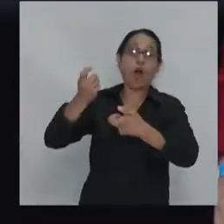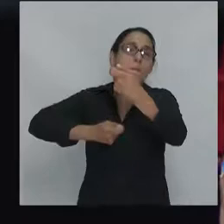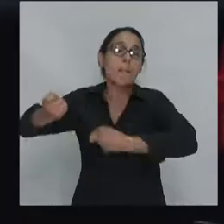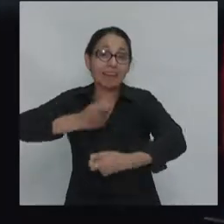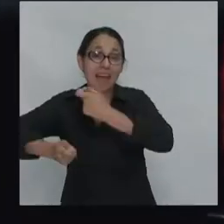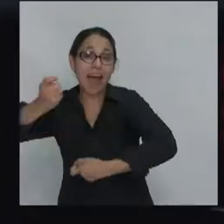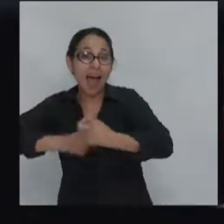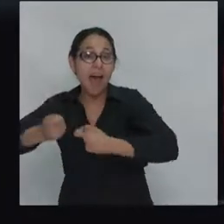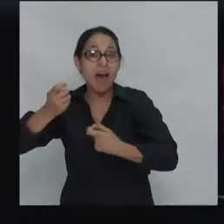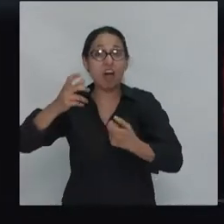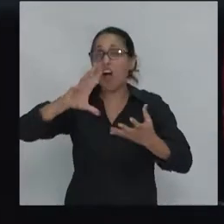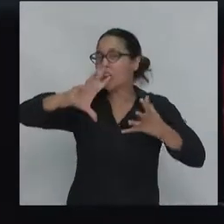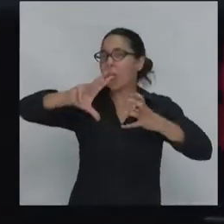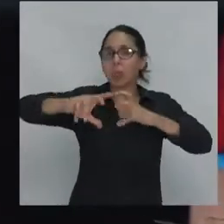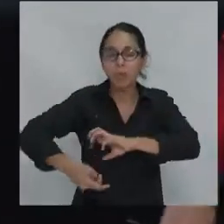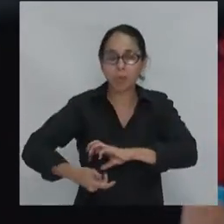pero eso tiene